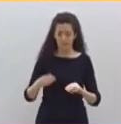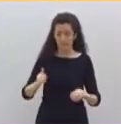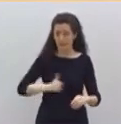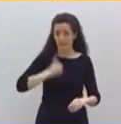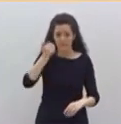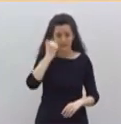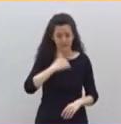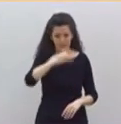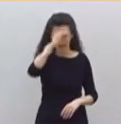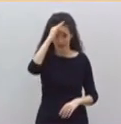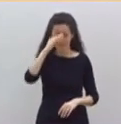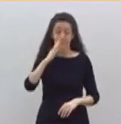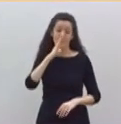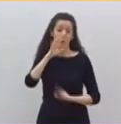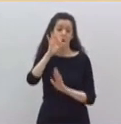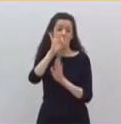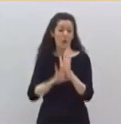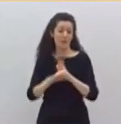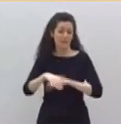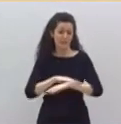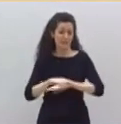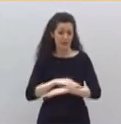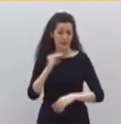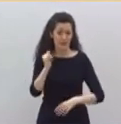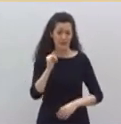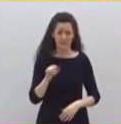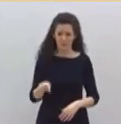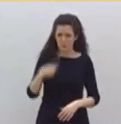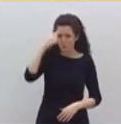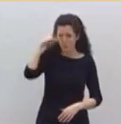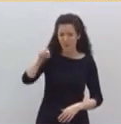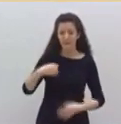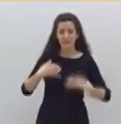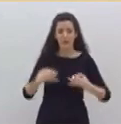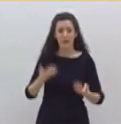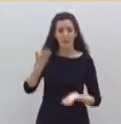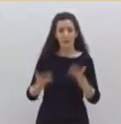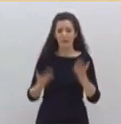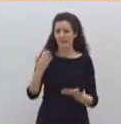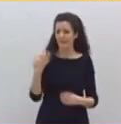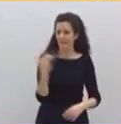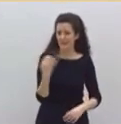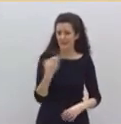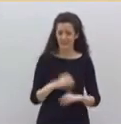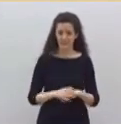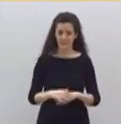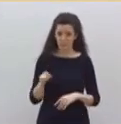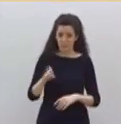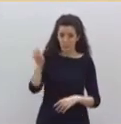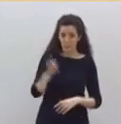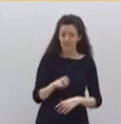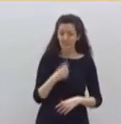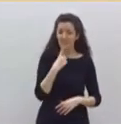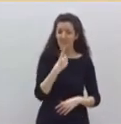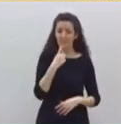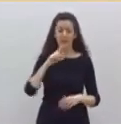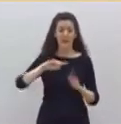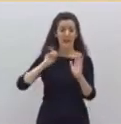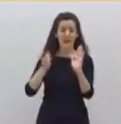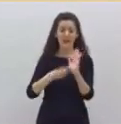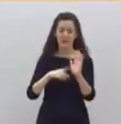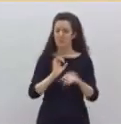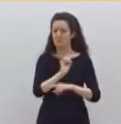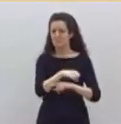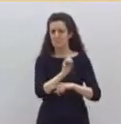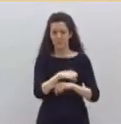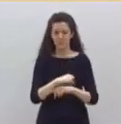sabe lo que es la seguridad jurídica? ¿Usted puede venir aquí a decir que no va a hacer caso a ninguna legislación? ¿Y nos introducen un decreto sin avisar